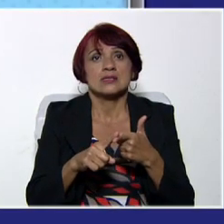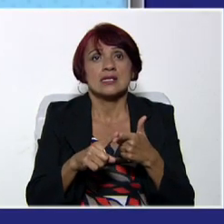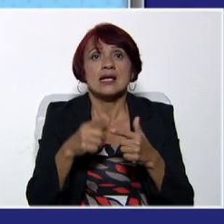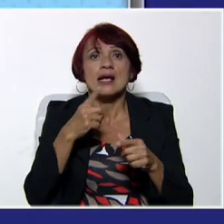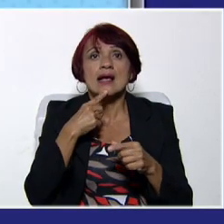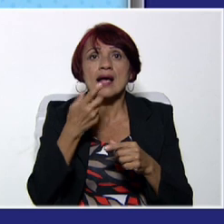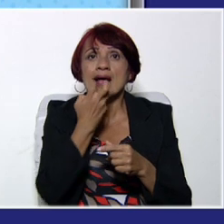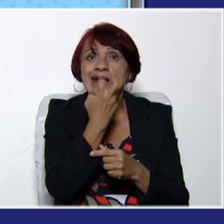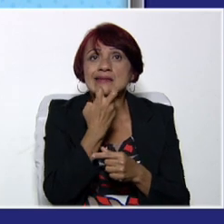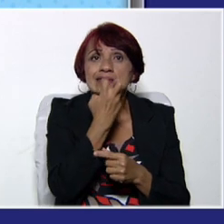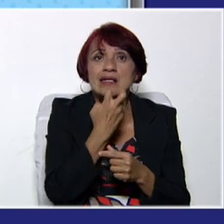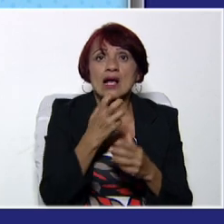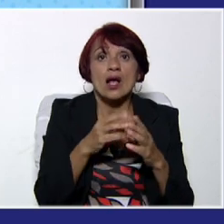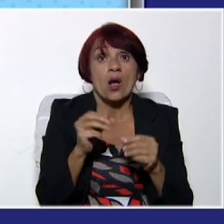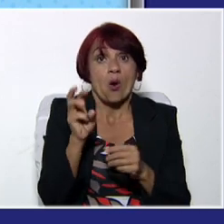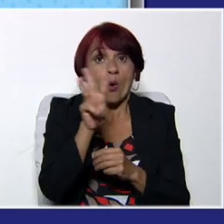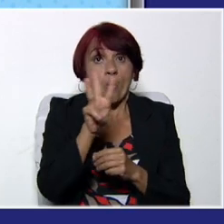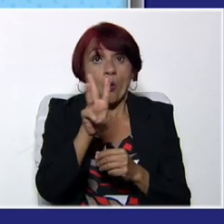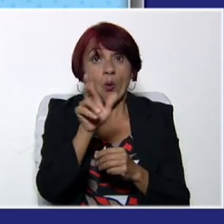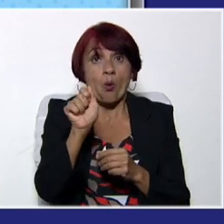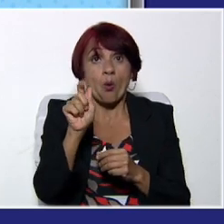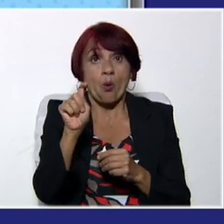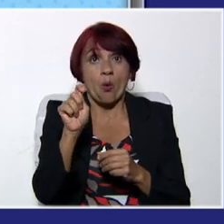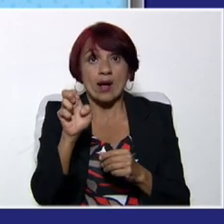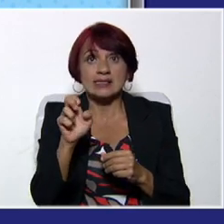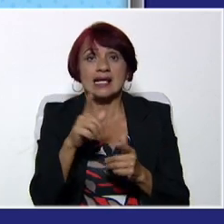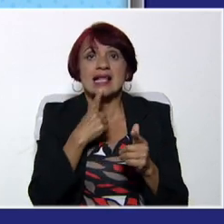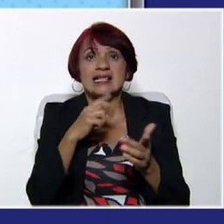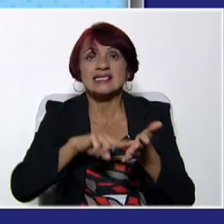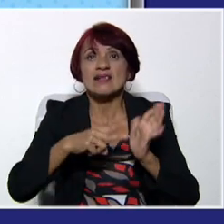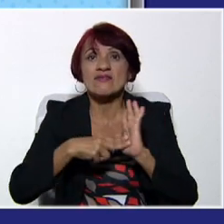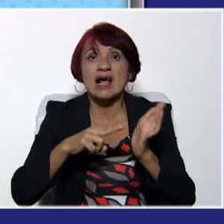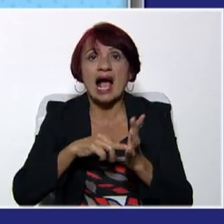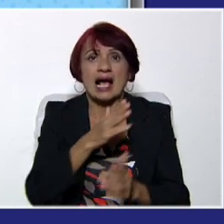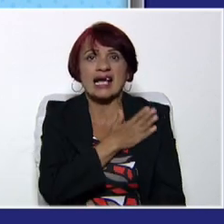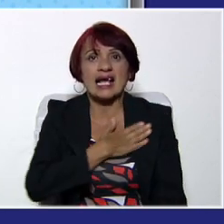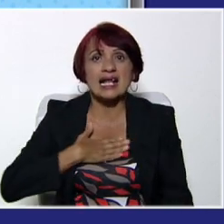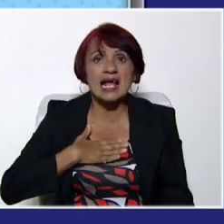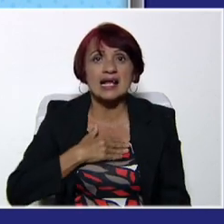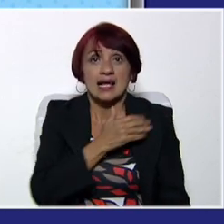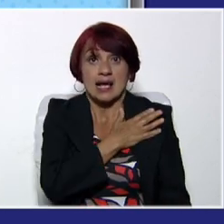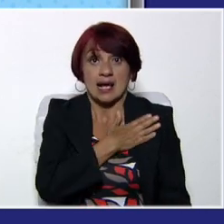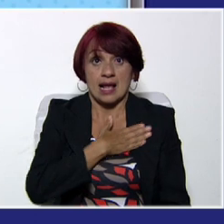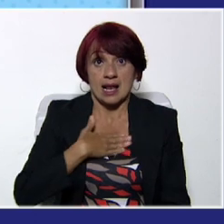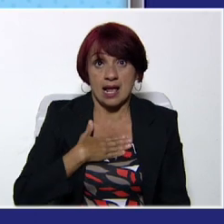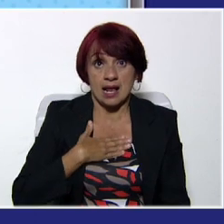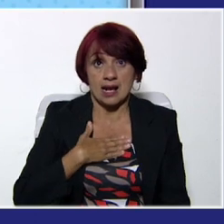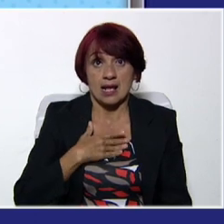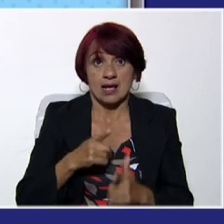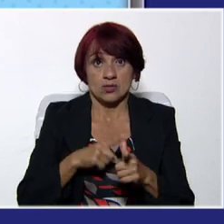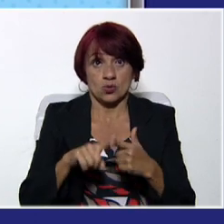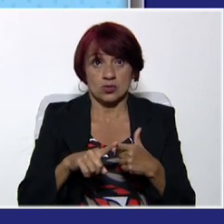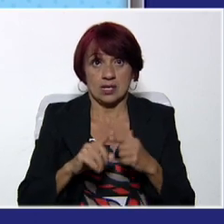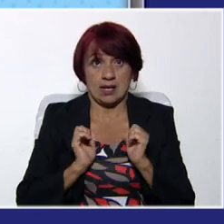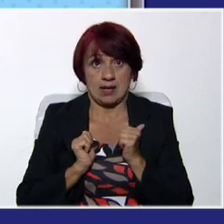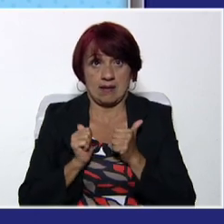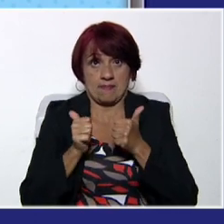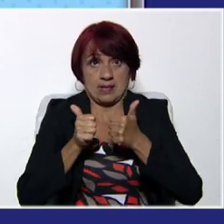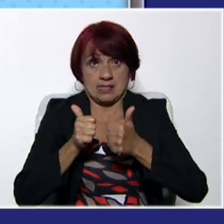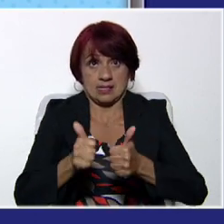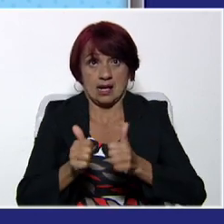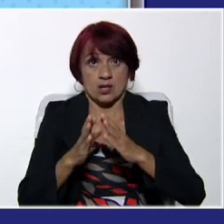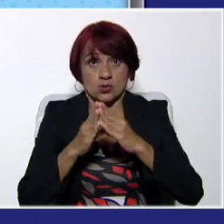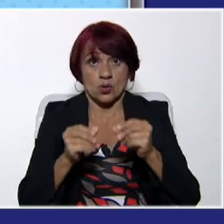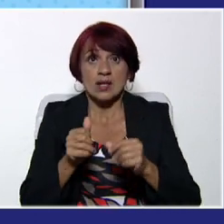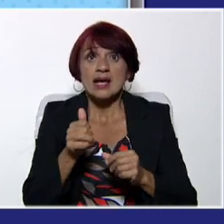to be. I want. Siempre decimos want es querer, pero querer qué. El verbo want expresa deseos. Want